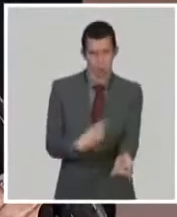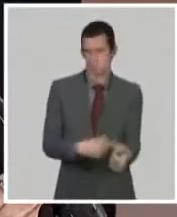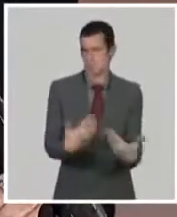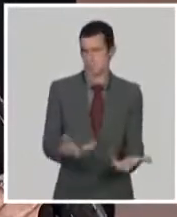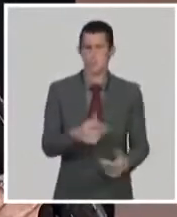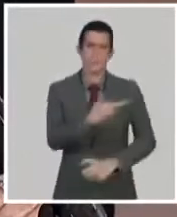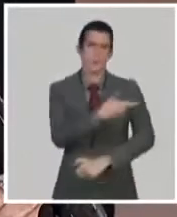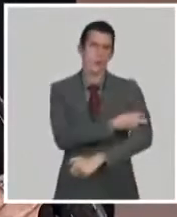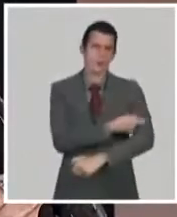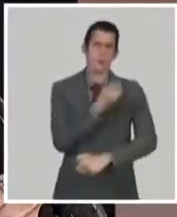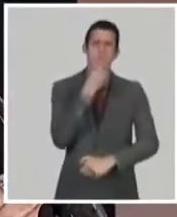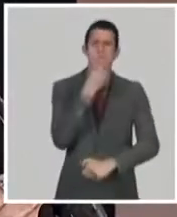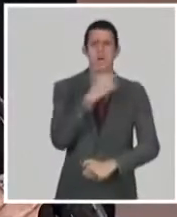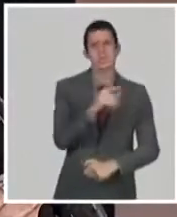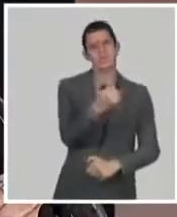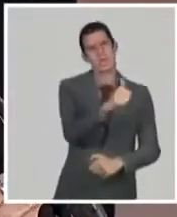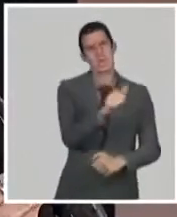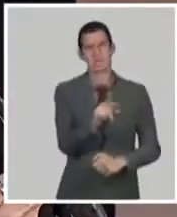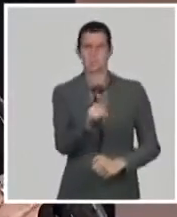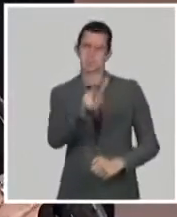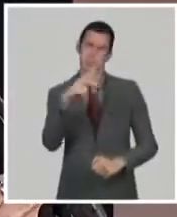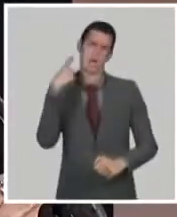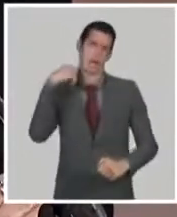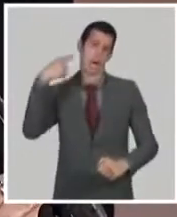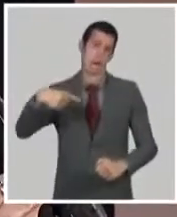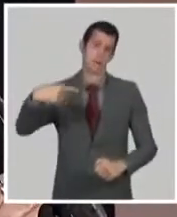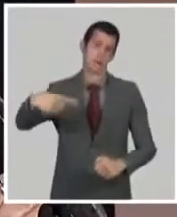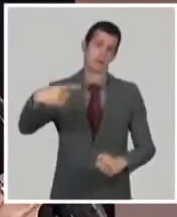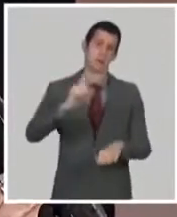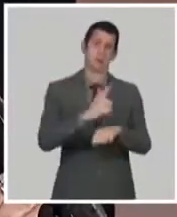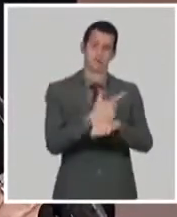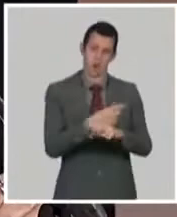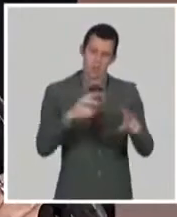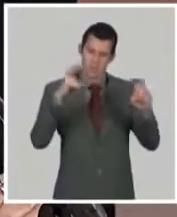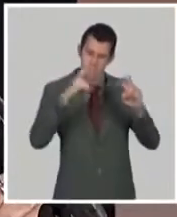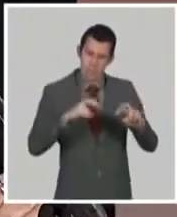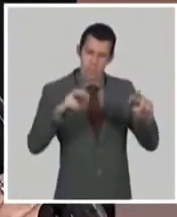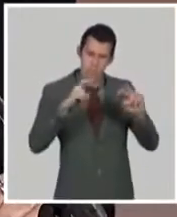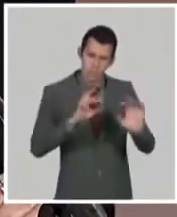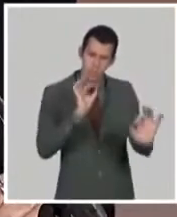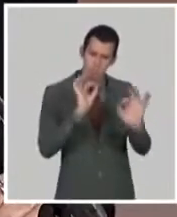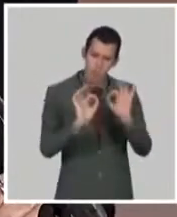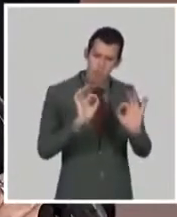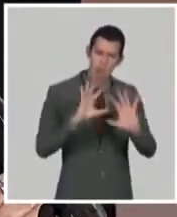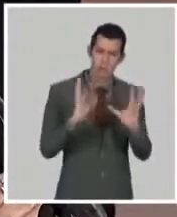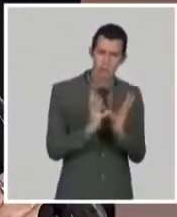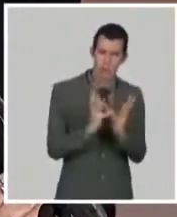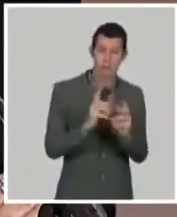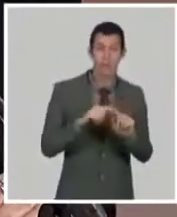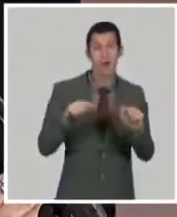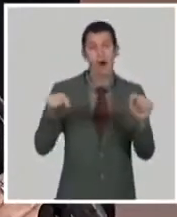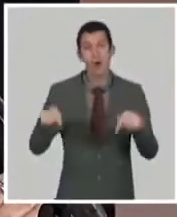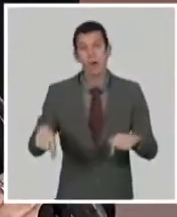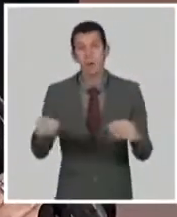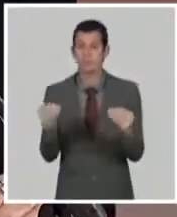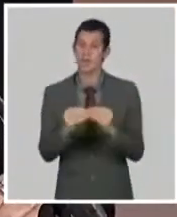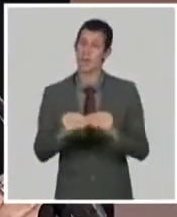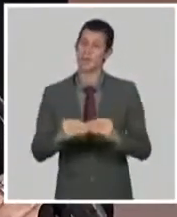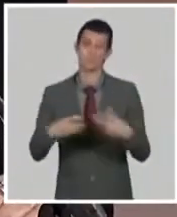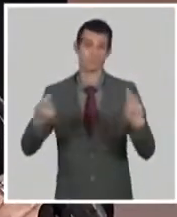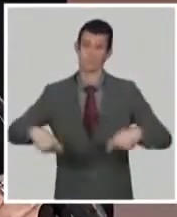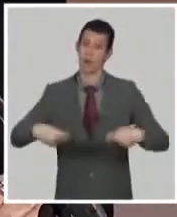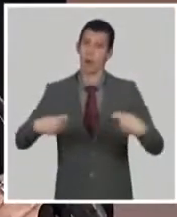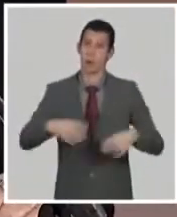poner, digamos, en los sistemas de salud, pero en tiempos de pandemia los tiempos son también de otra manera.